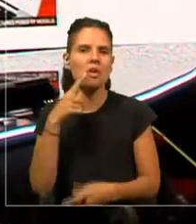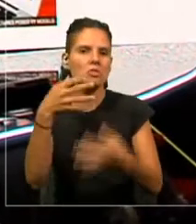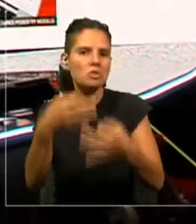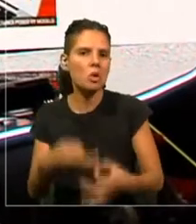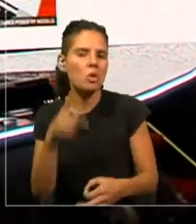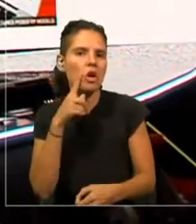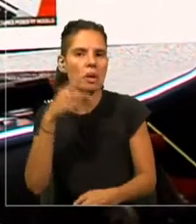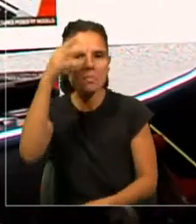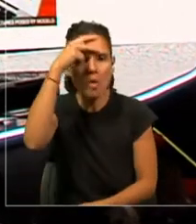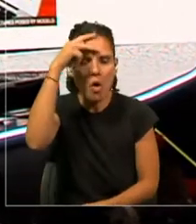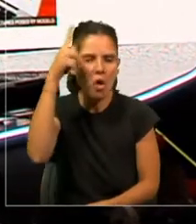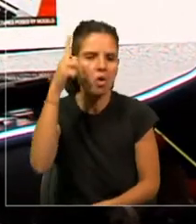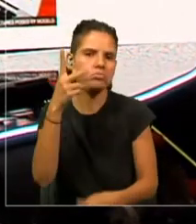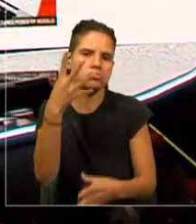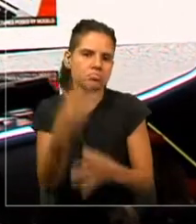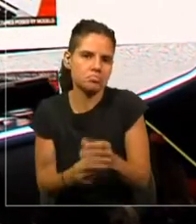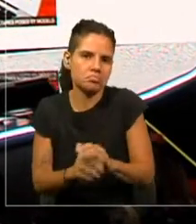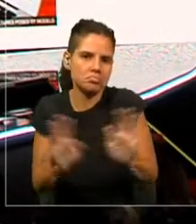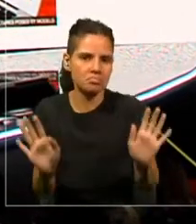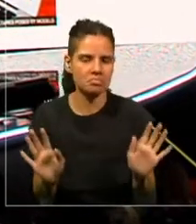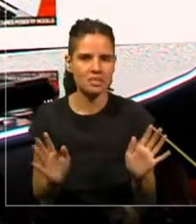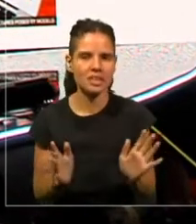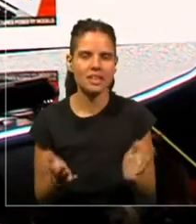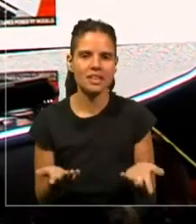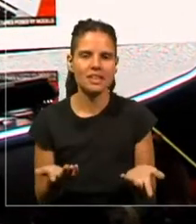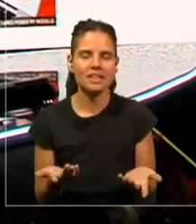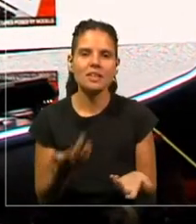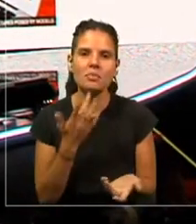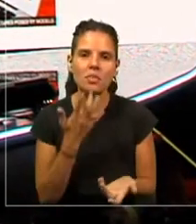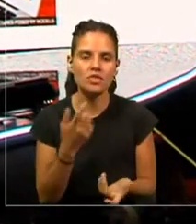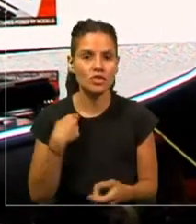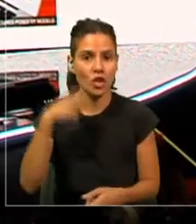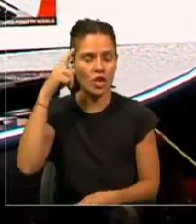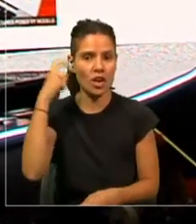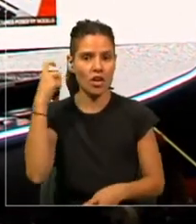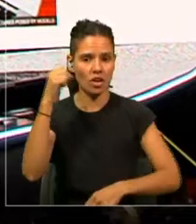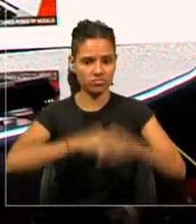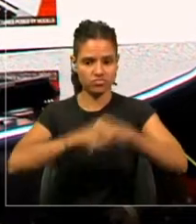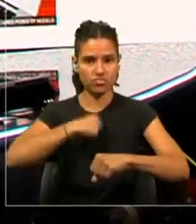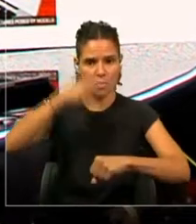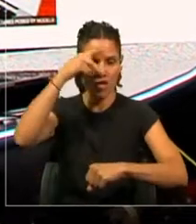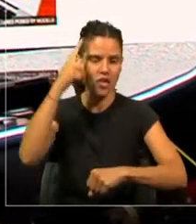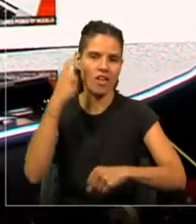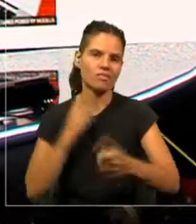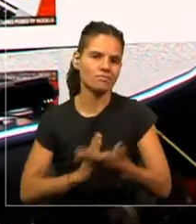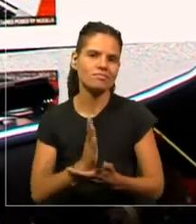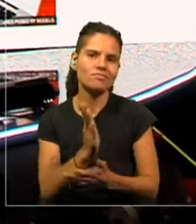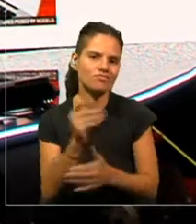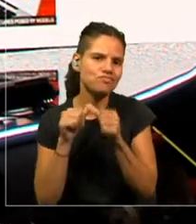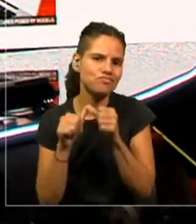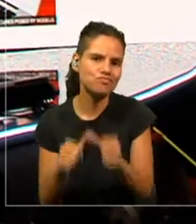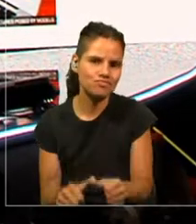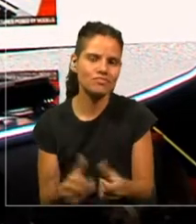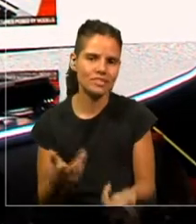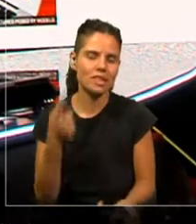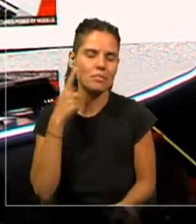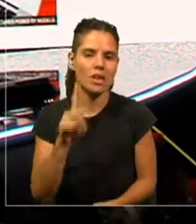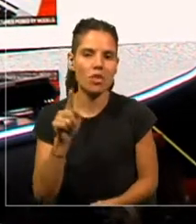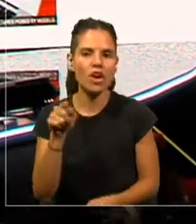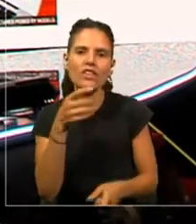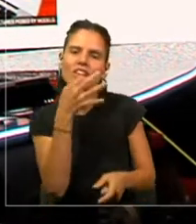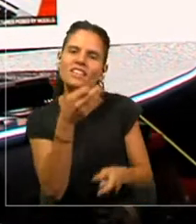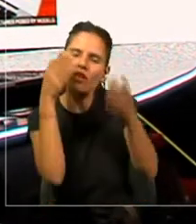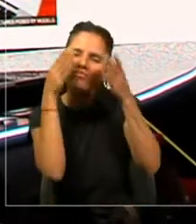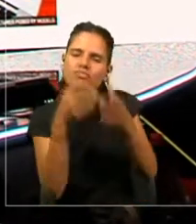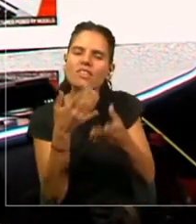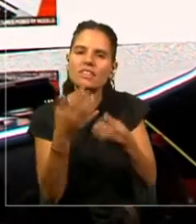pornografía. Que yo creo que la industria pornográfica no va a terminar. Pero se estaban enfocando en